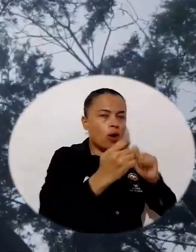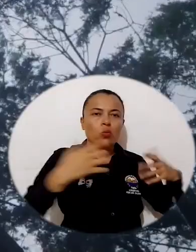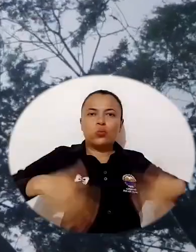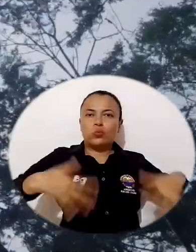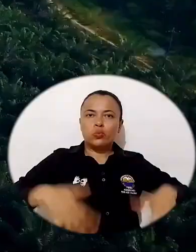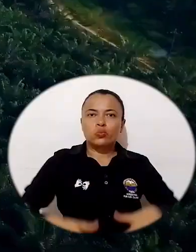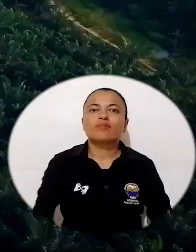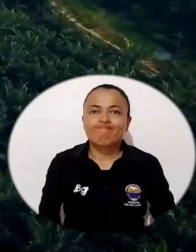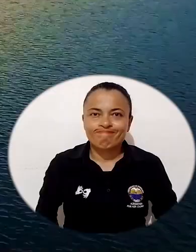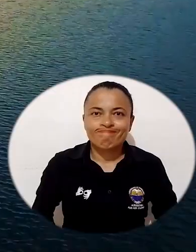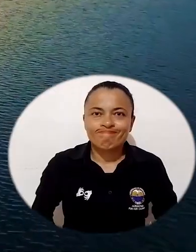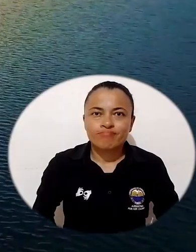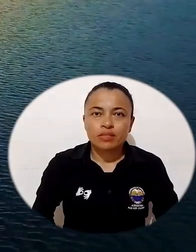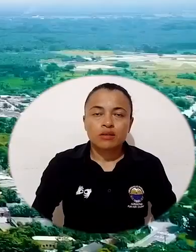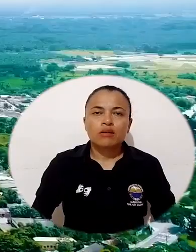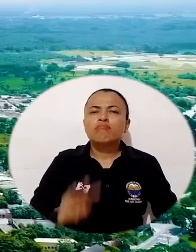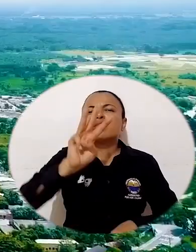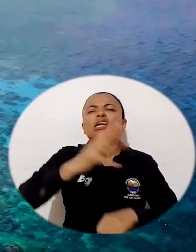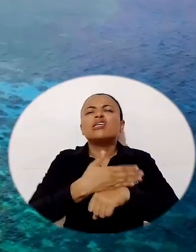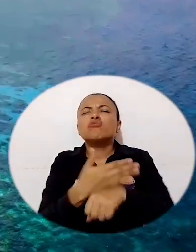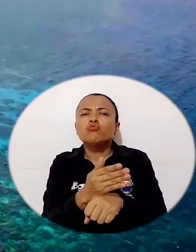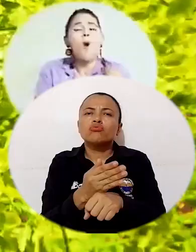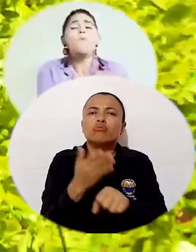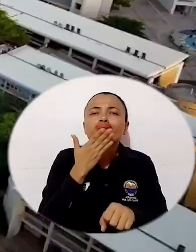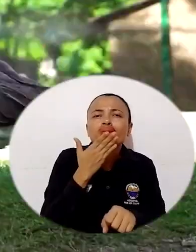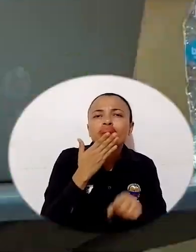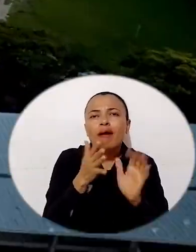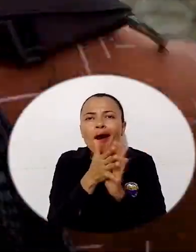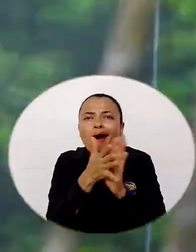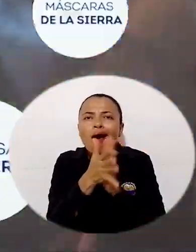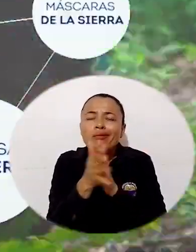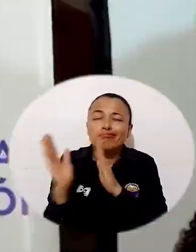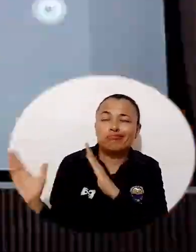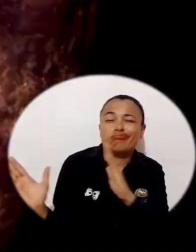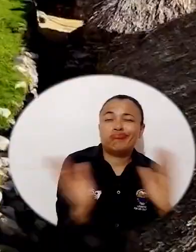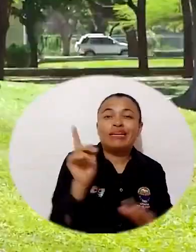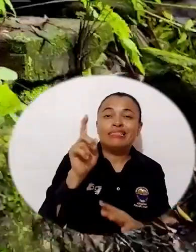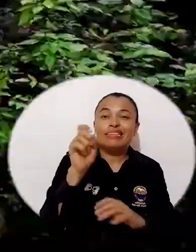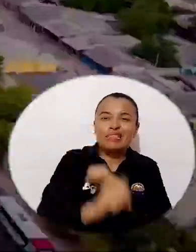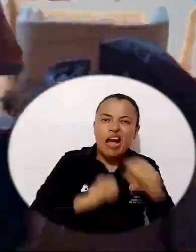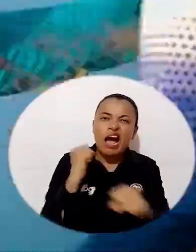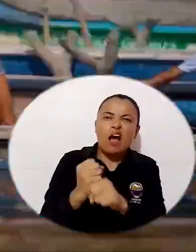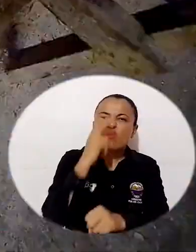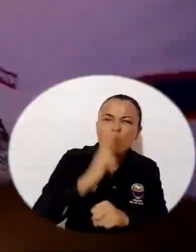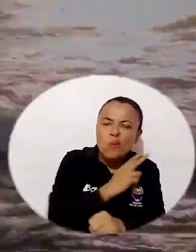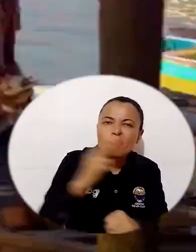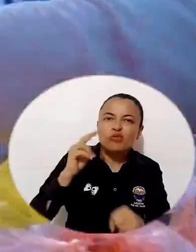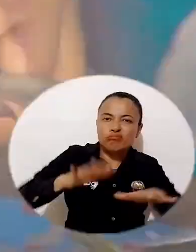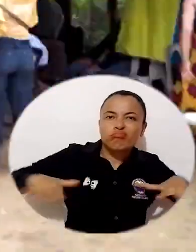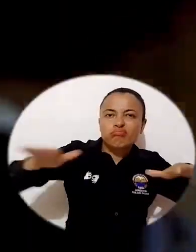transformación del territorio. Tres minutos no son suficientes para condensar 60 años de compromiso con el